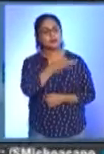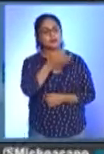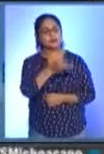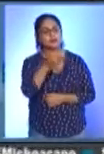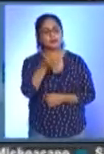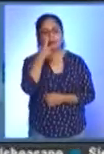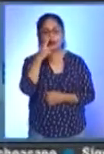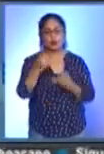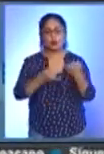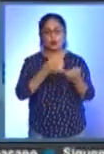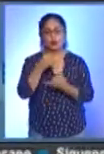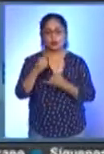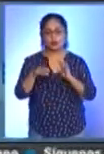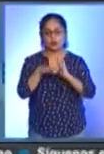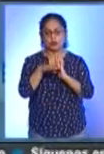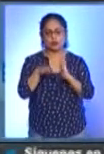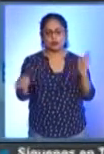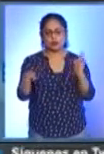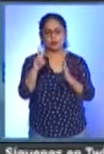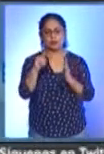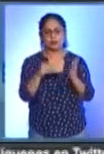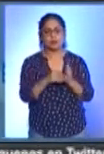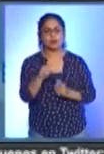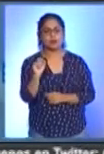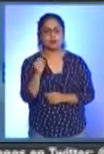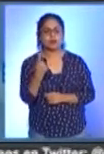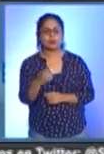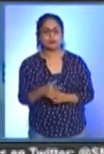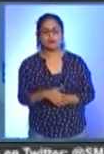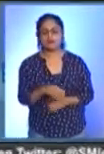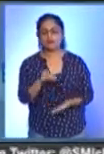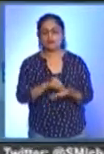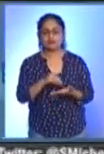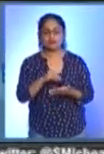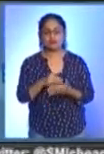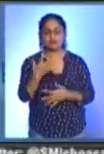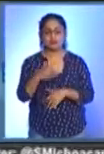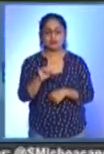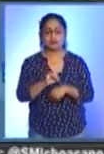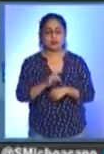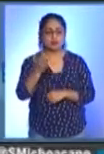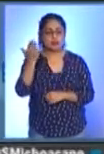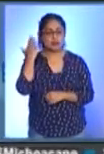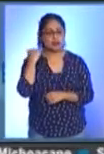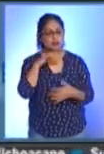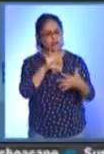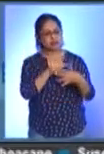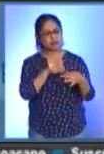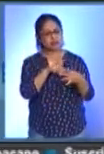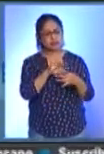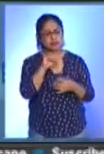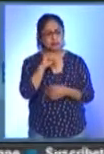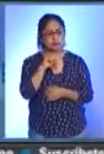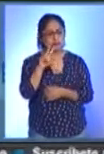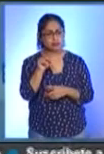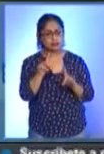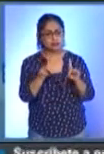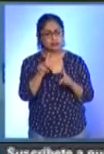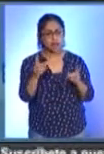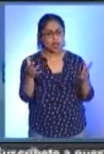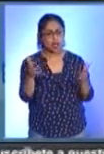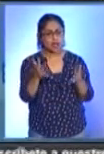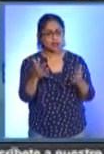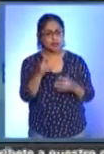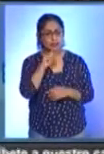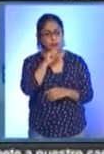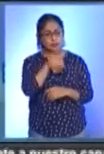los Juegos Nacionales con ADE 2021. Todavía hace 15 días, oímos la indicación de que sí se realizan. Todavía no